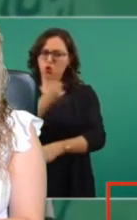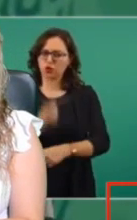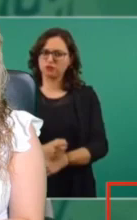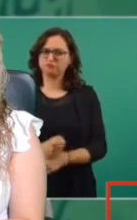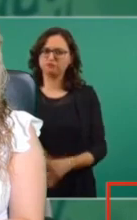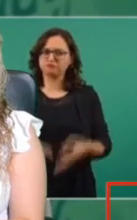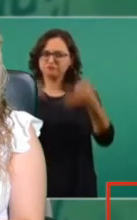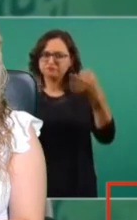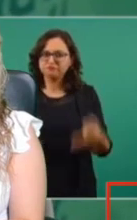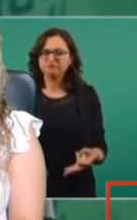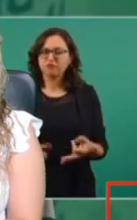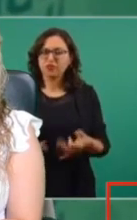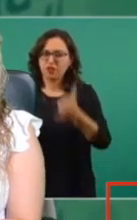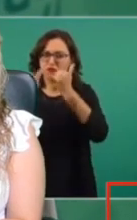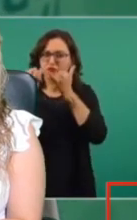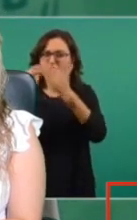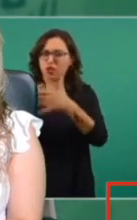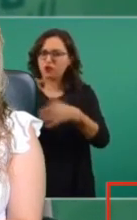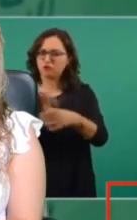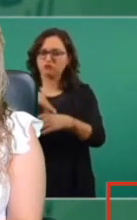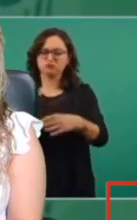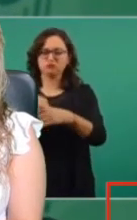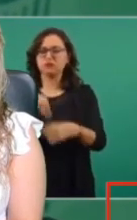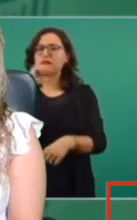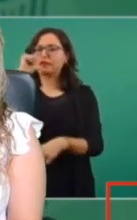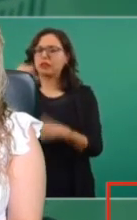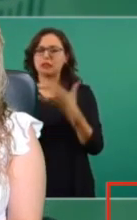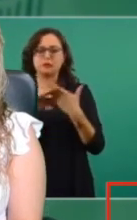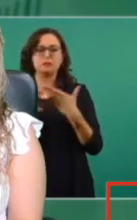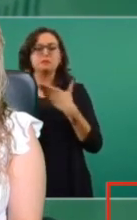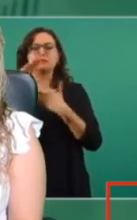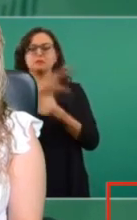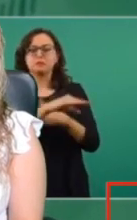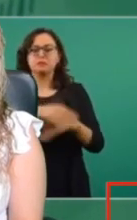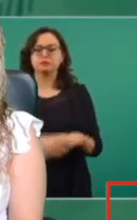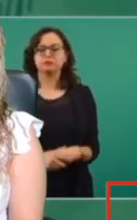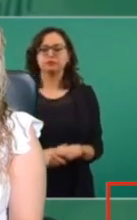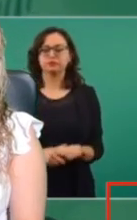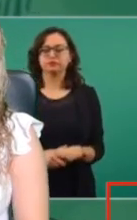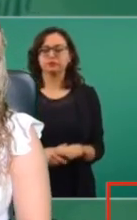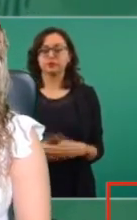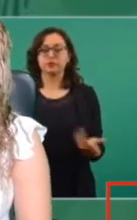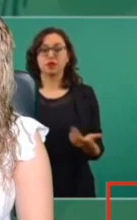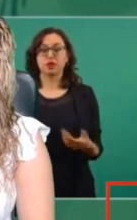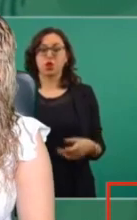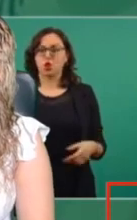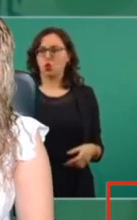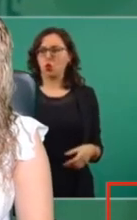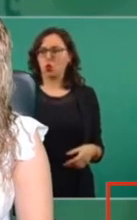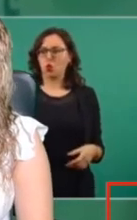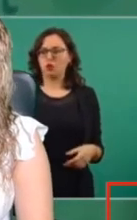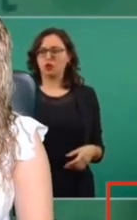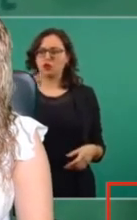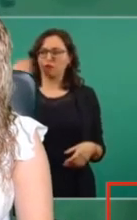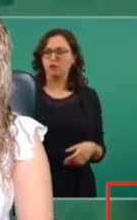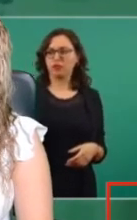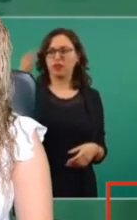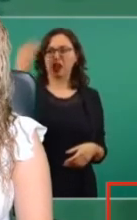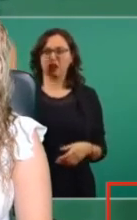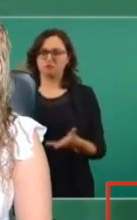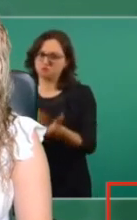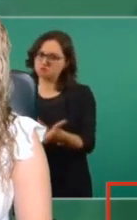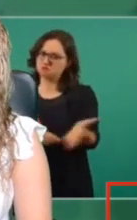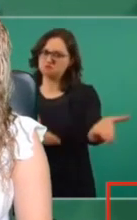sin fraude electoral, sin elecciones de estado como era antes,